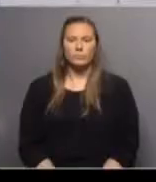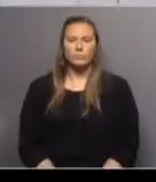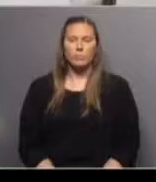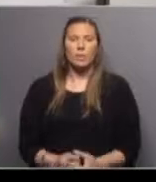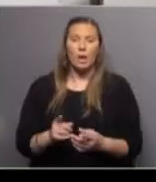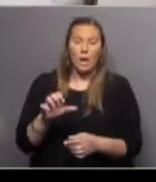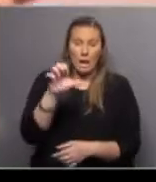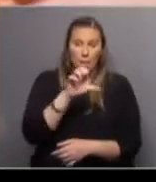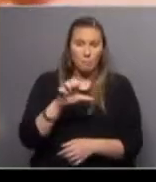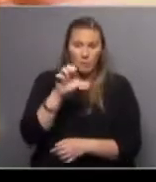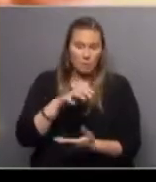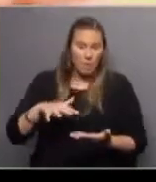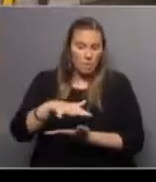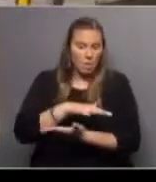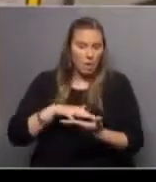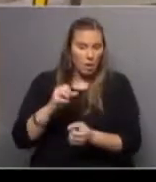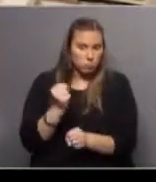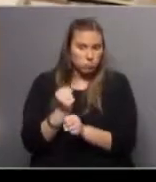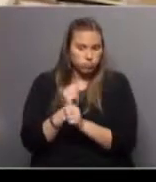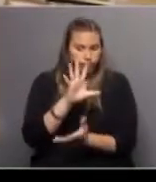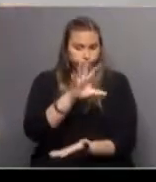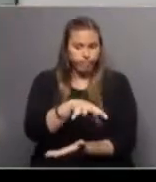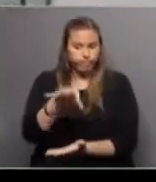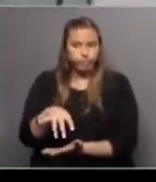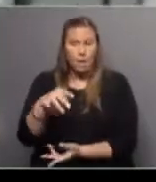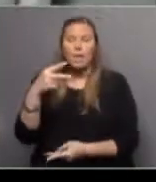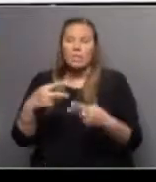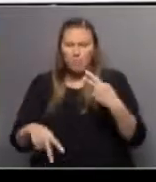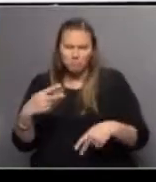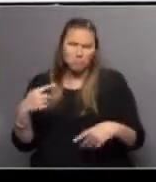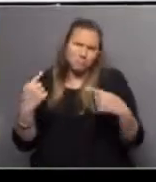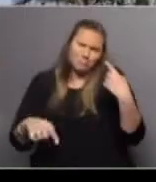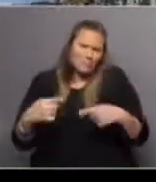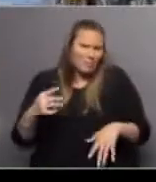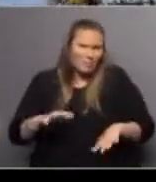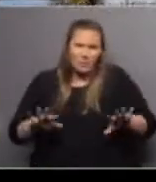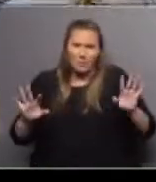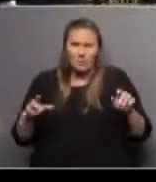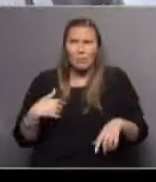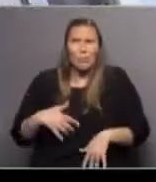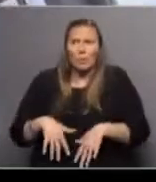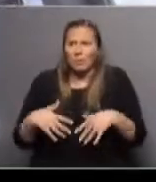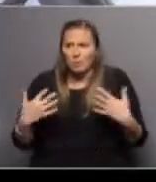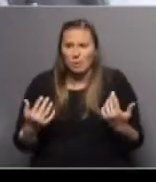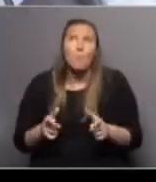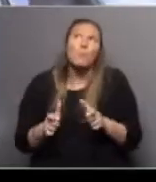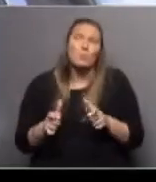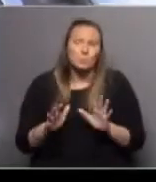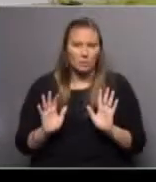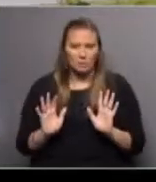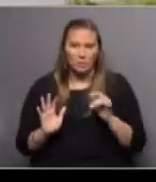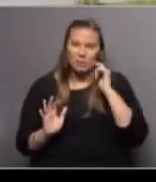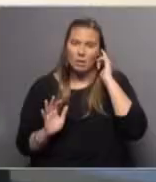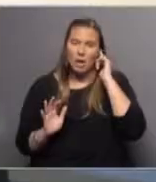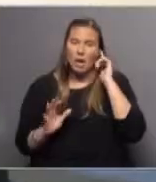Dentro de las empresas que operan en el parque, diversidad abunda. O sea, hay de todo, por suerte. Entonces,